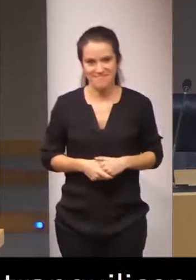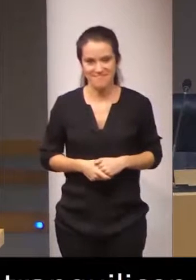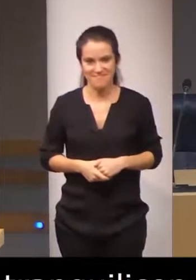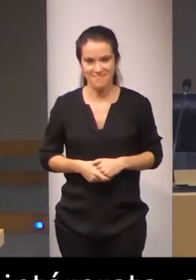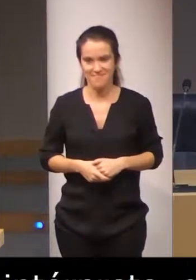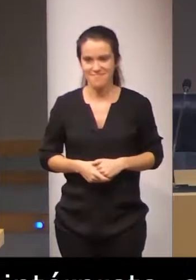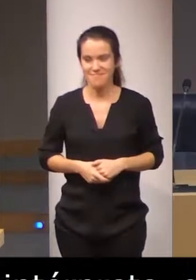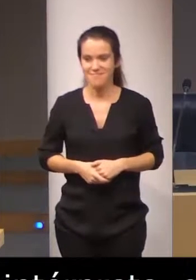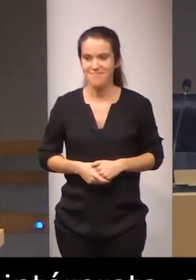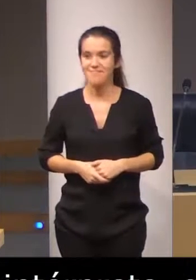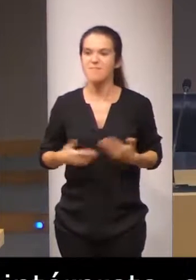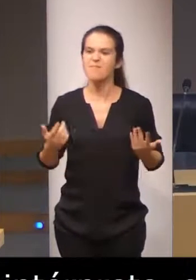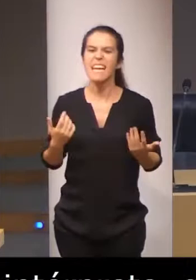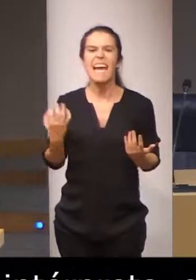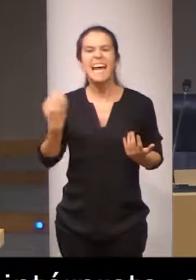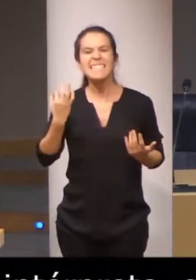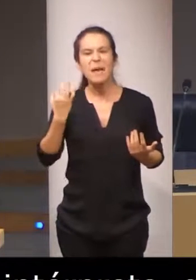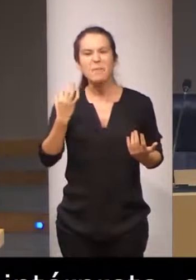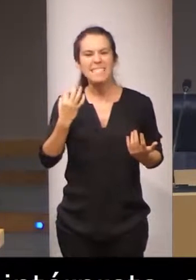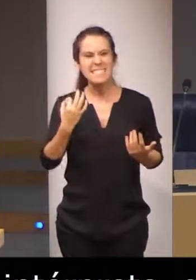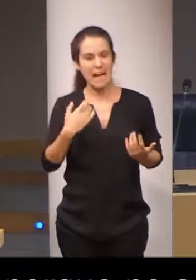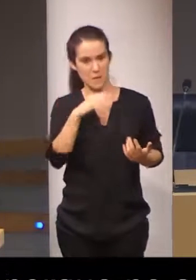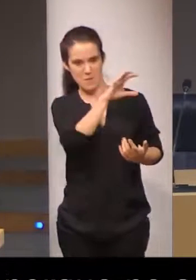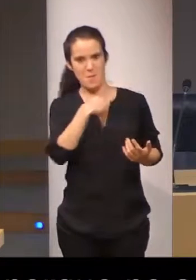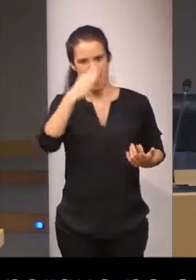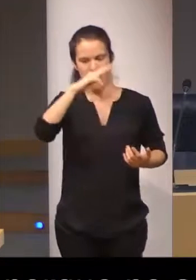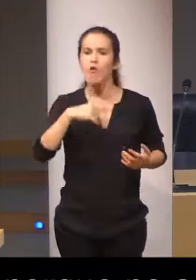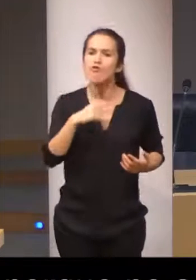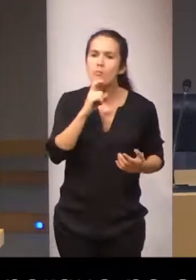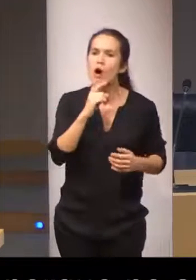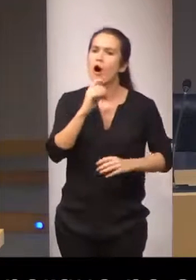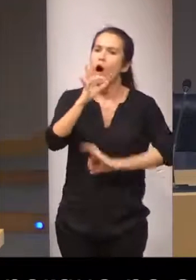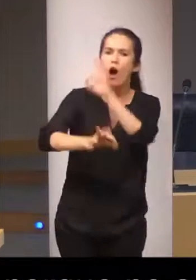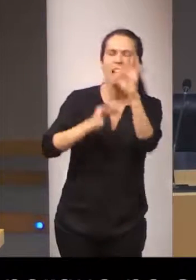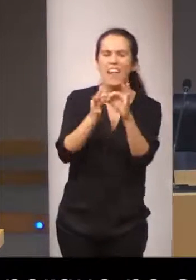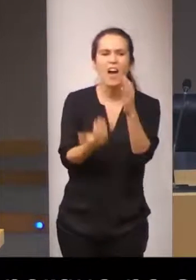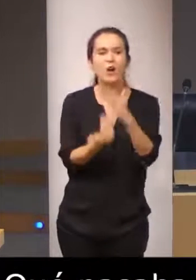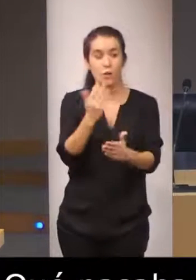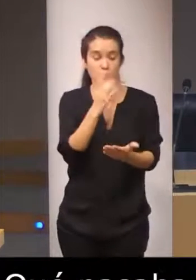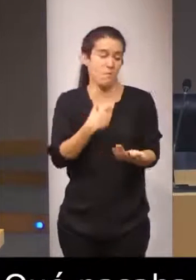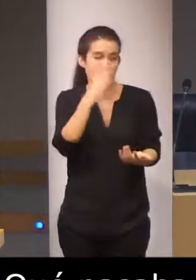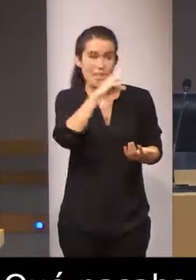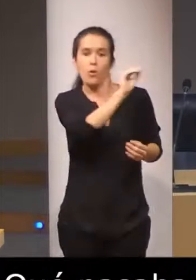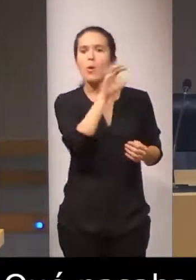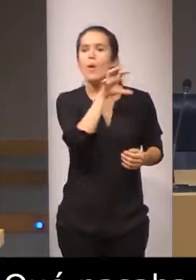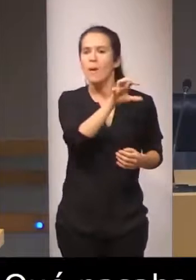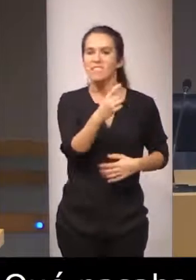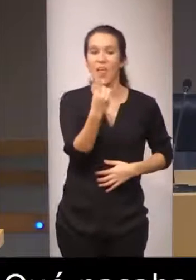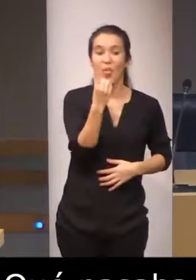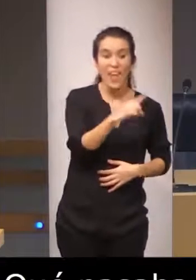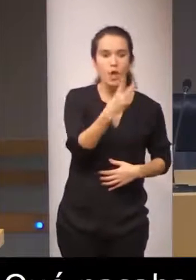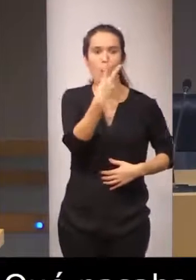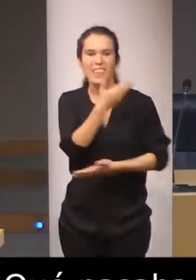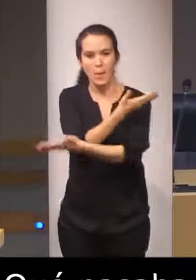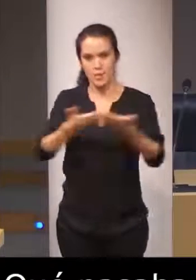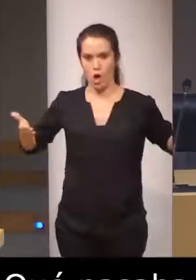¿qué pasaba en México? ¿y por qué se organizó esa jornada? básicamente México es una nación de 120 millones de